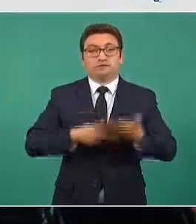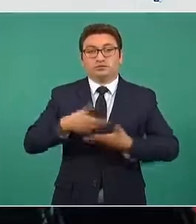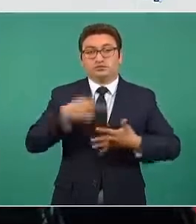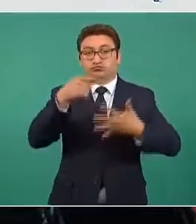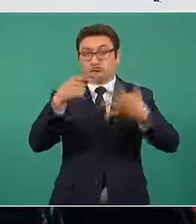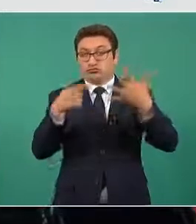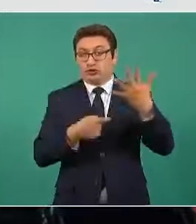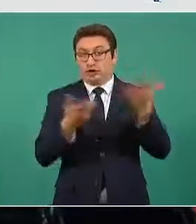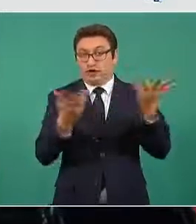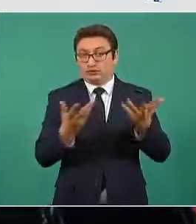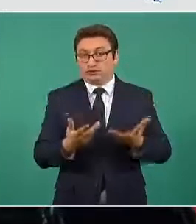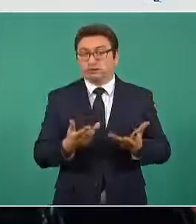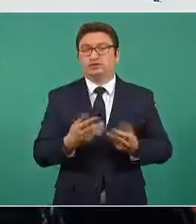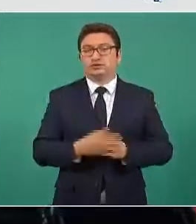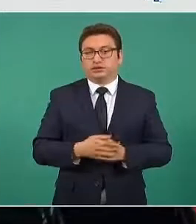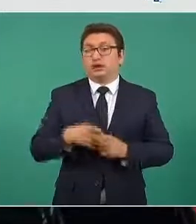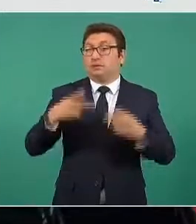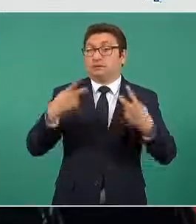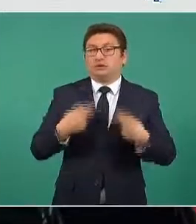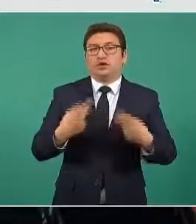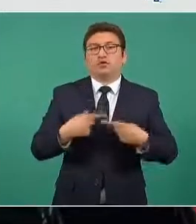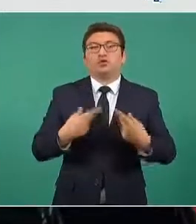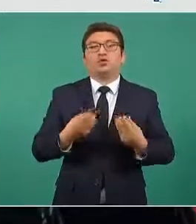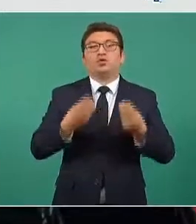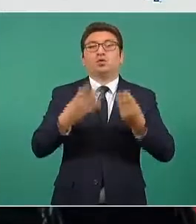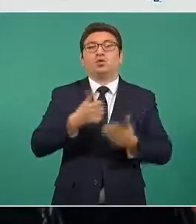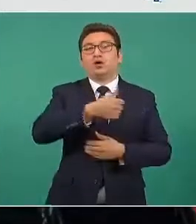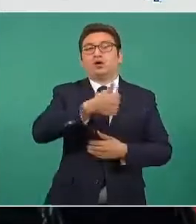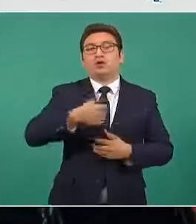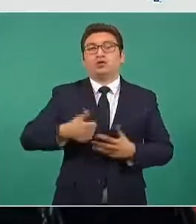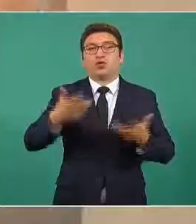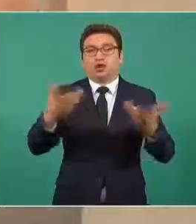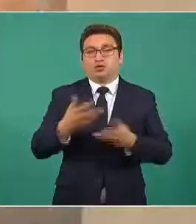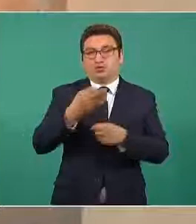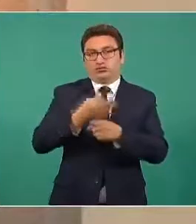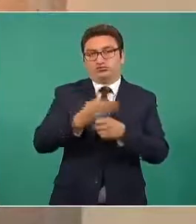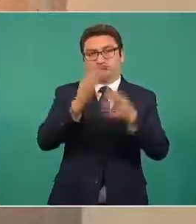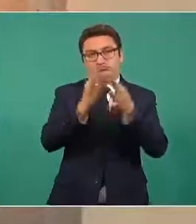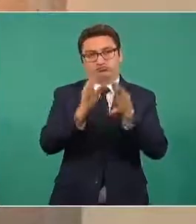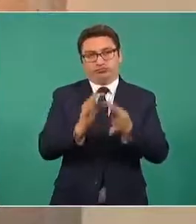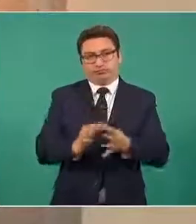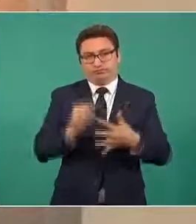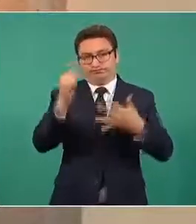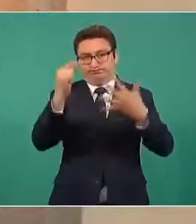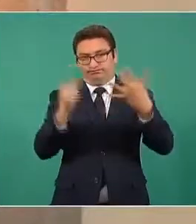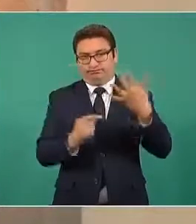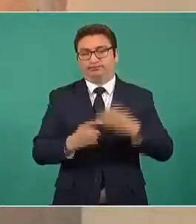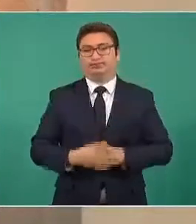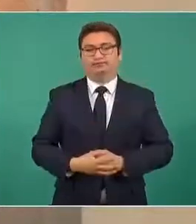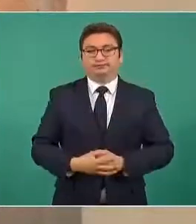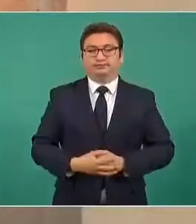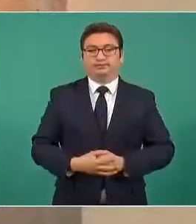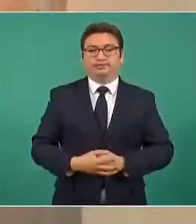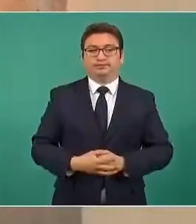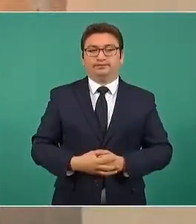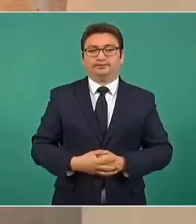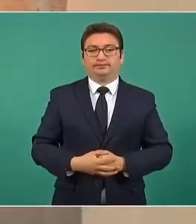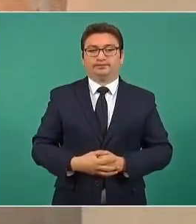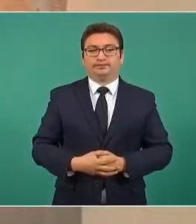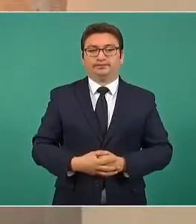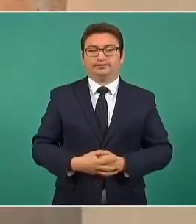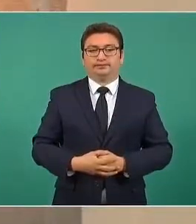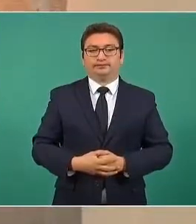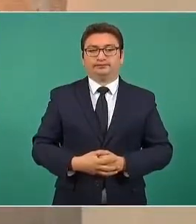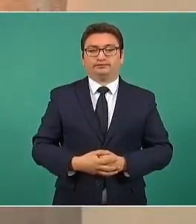operaciones, es el número de personal que se encuentra en cada una de ellos. Lo vamos a ir viendo uno por uno. La que sigue, por favor. Con